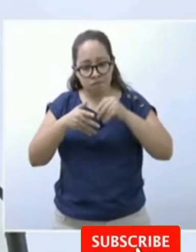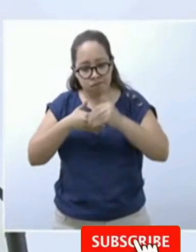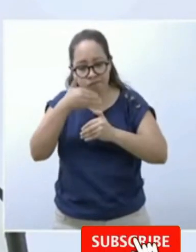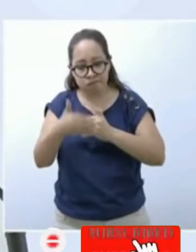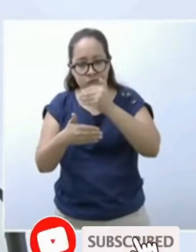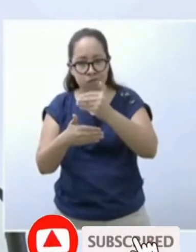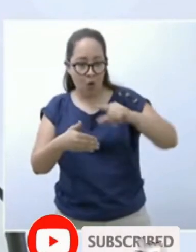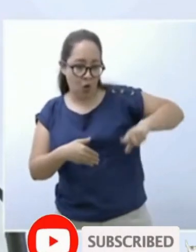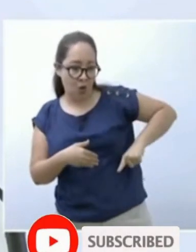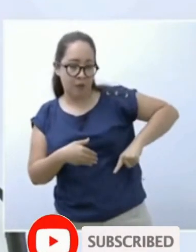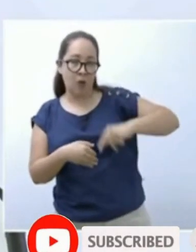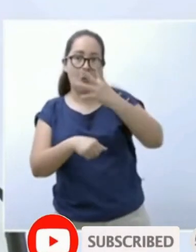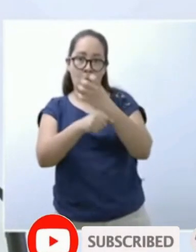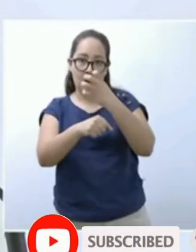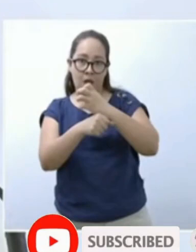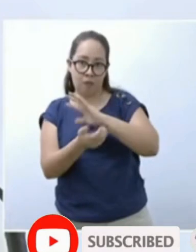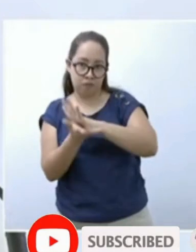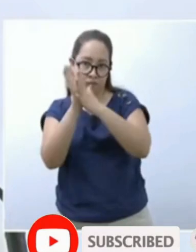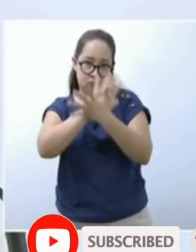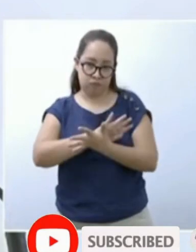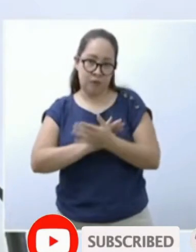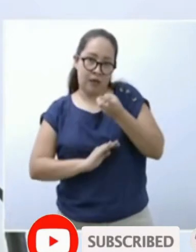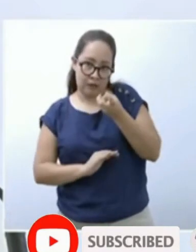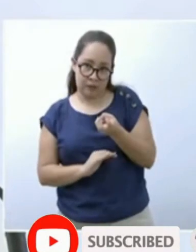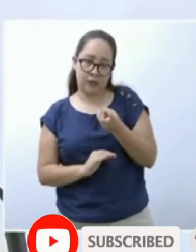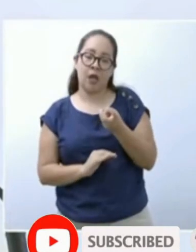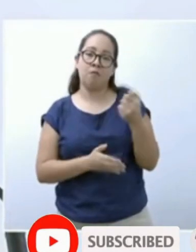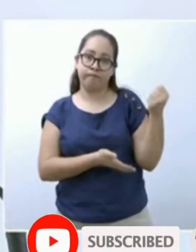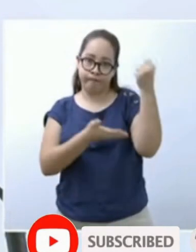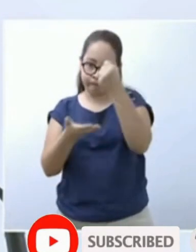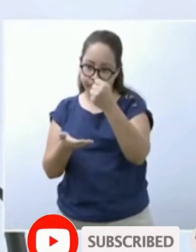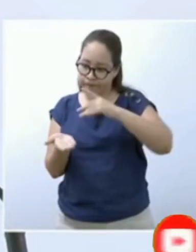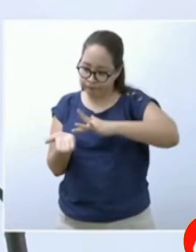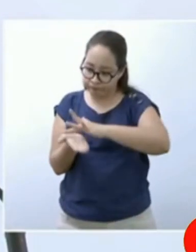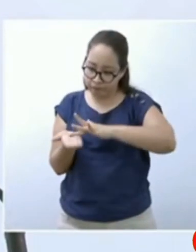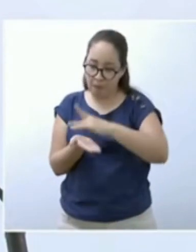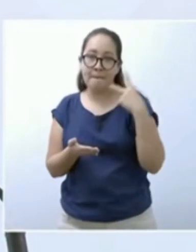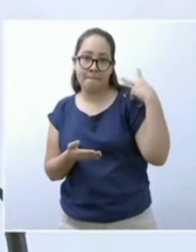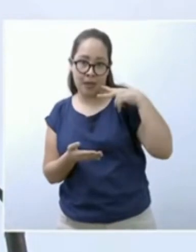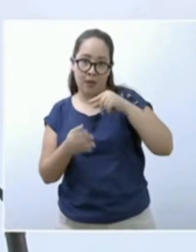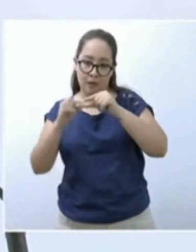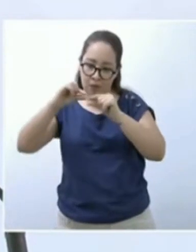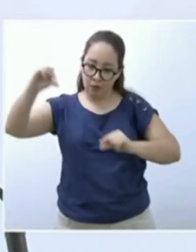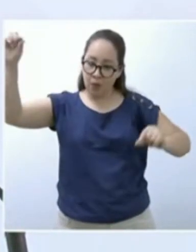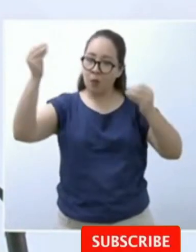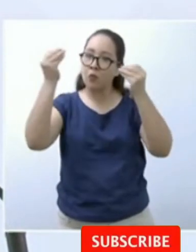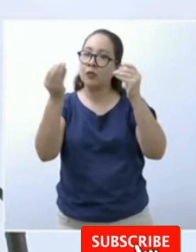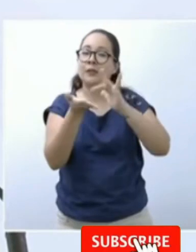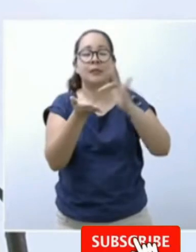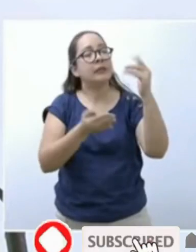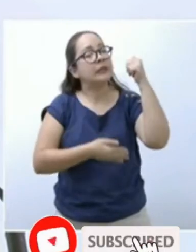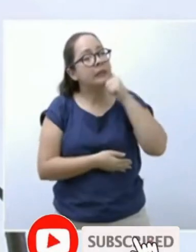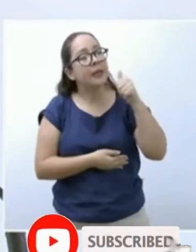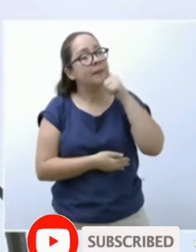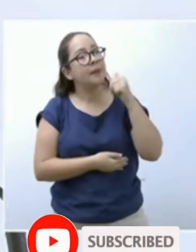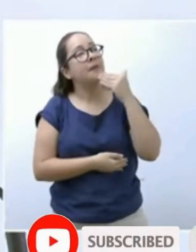Cuarta Transformación y las inversiones en Veracruz. Muchísimas gracias. Siempre sea bienvenido